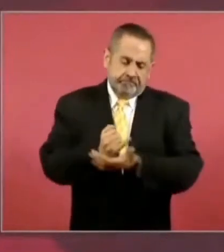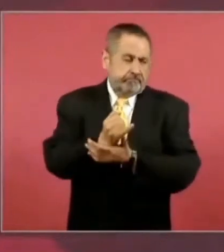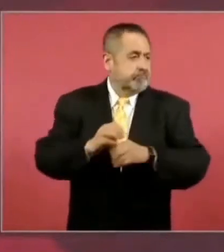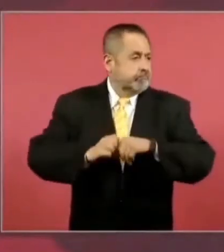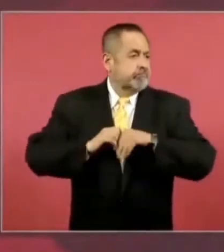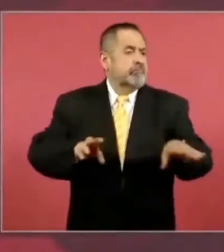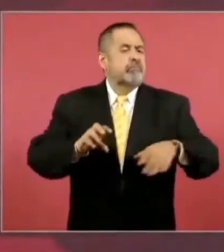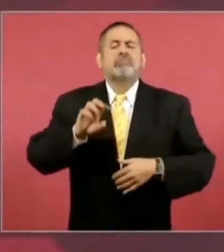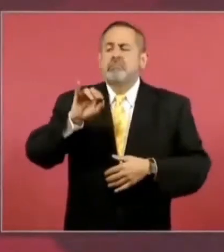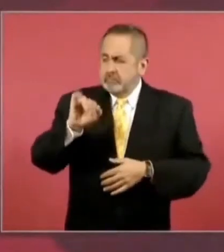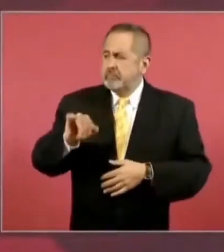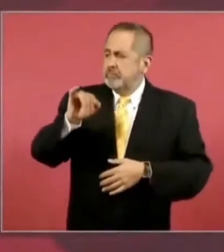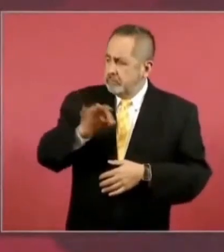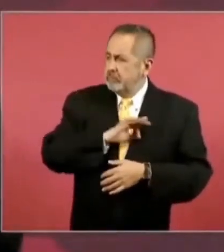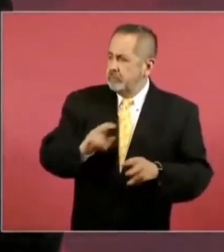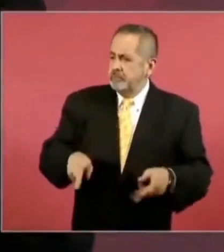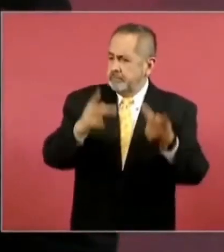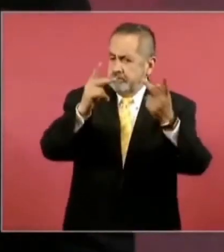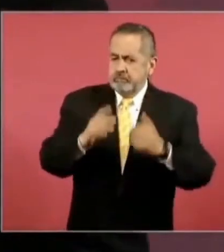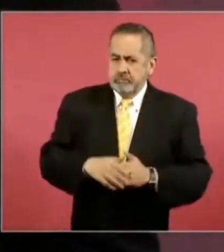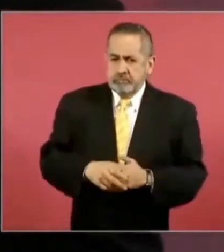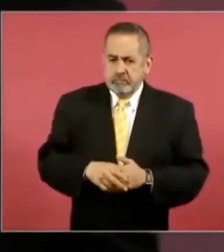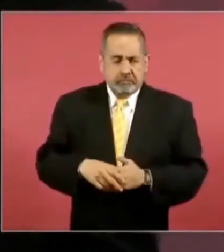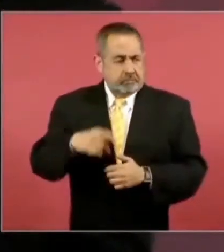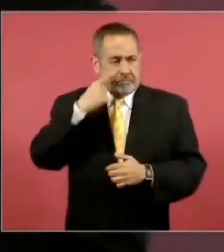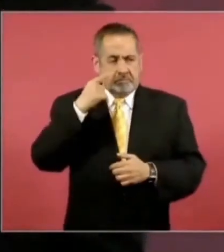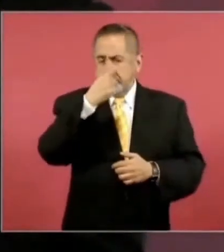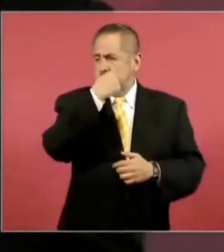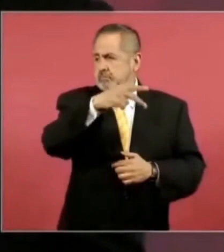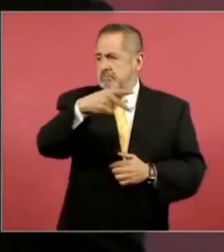que se afecta la libertad de comercio.